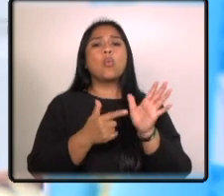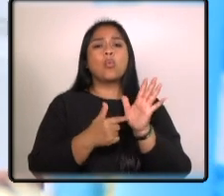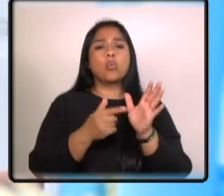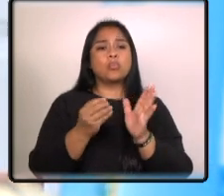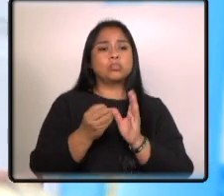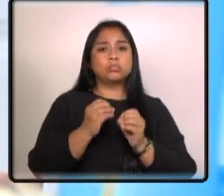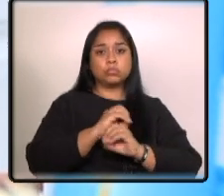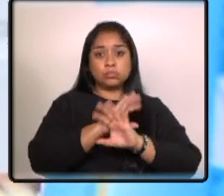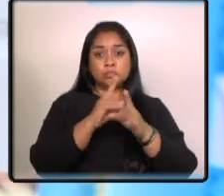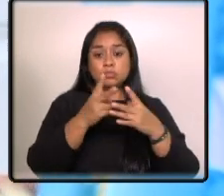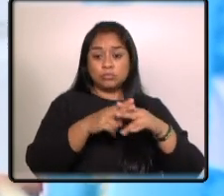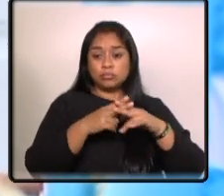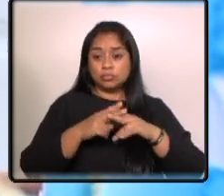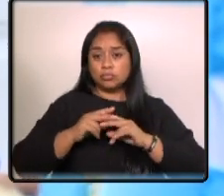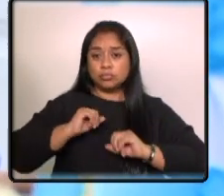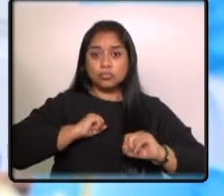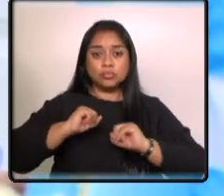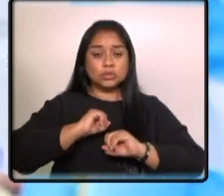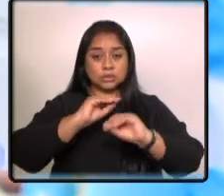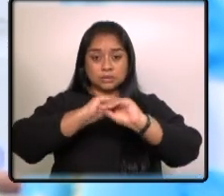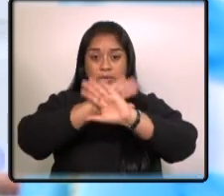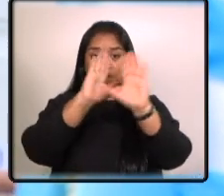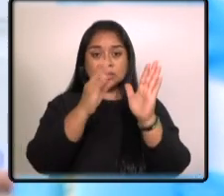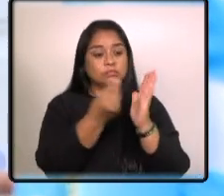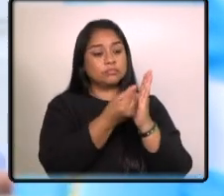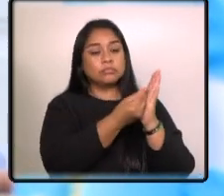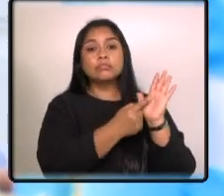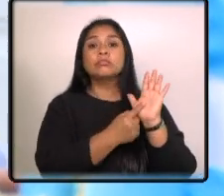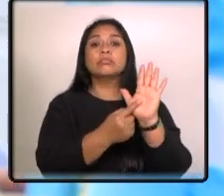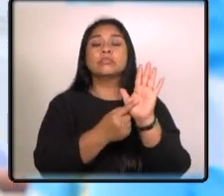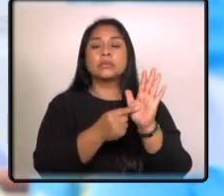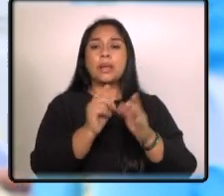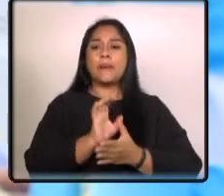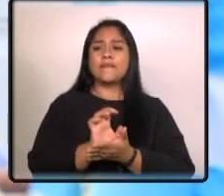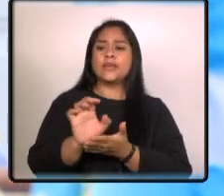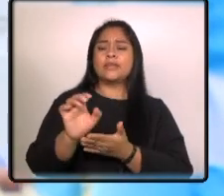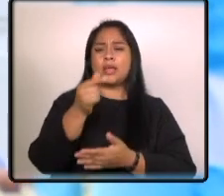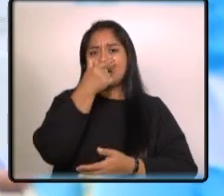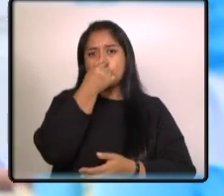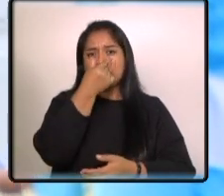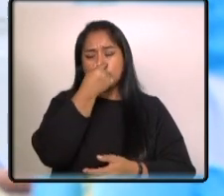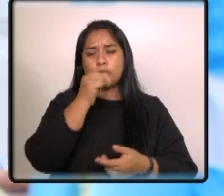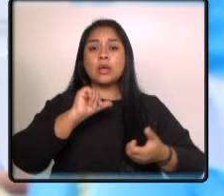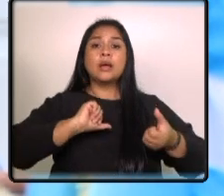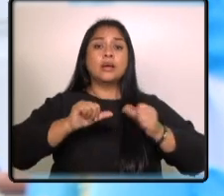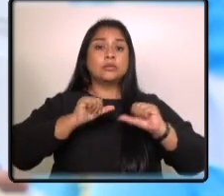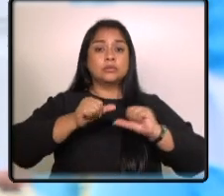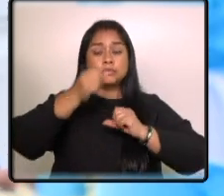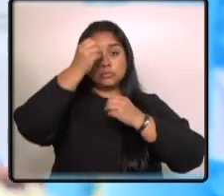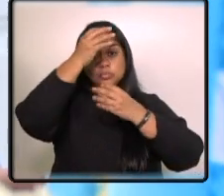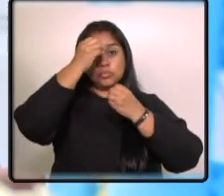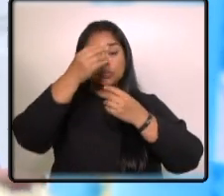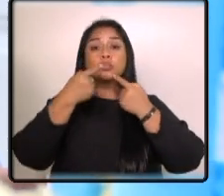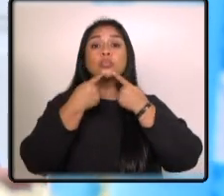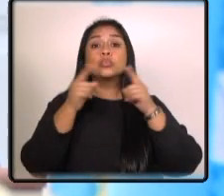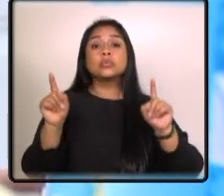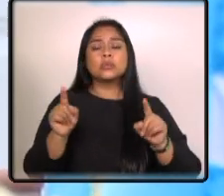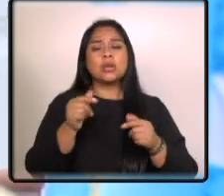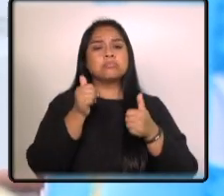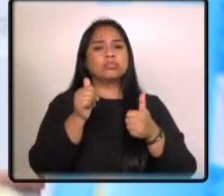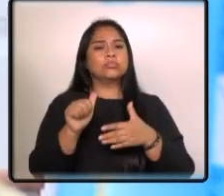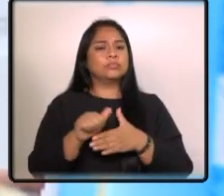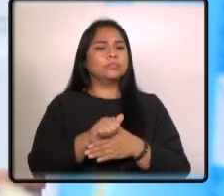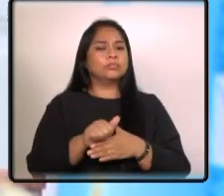de transparencia y rendición de cuentas prevención de la corrupción acceso a la información pública buenas